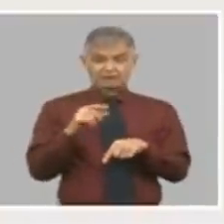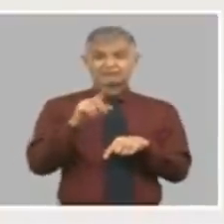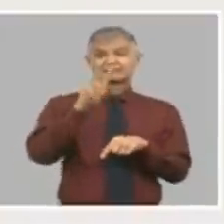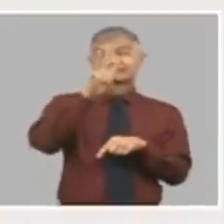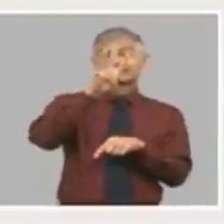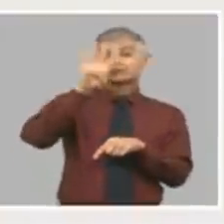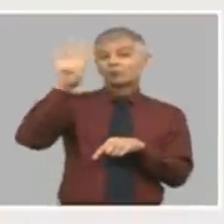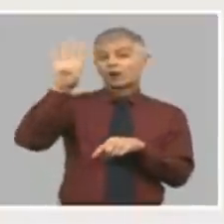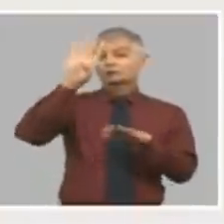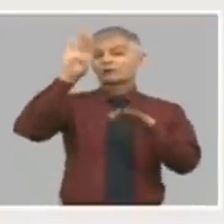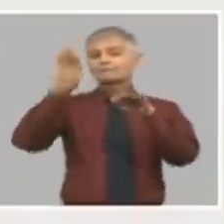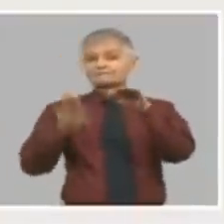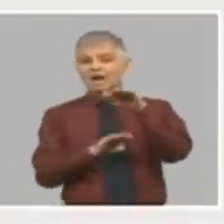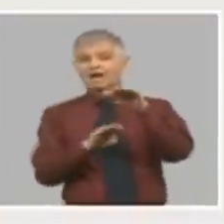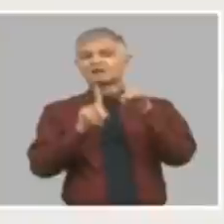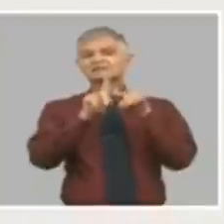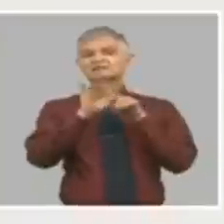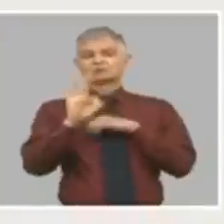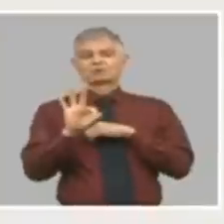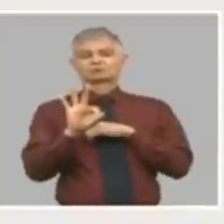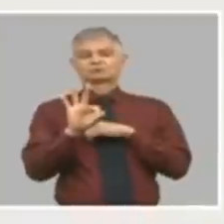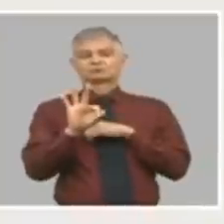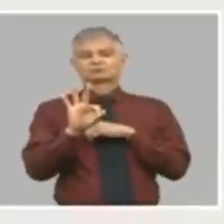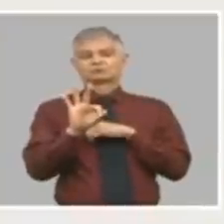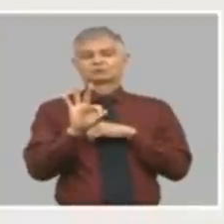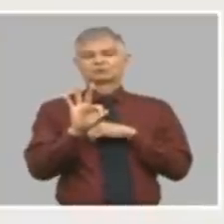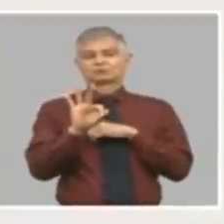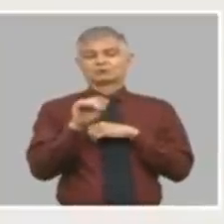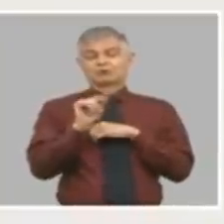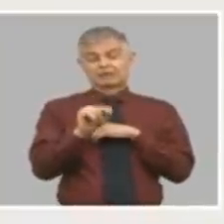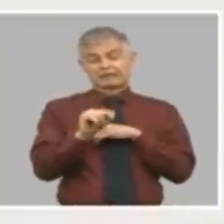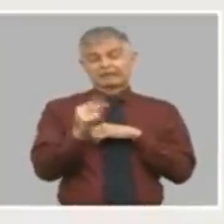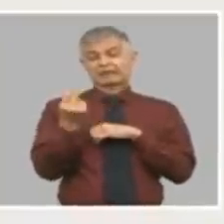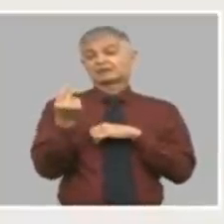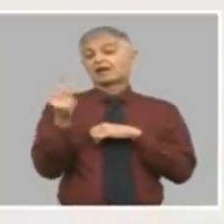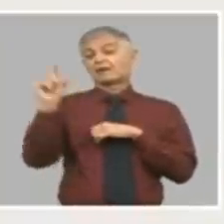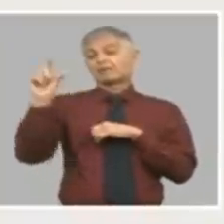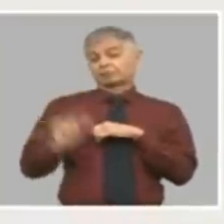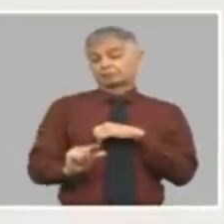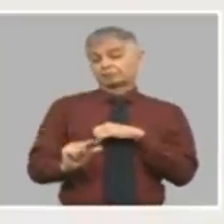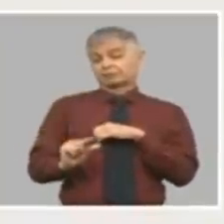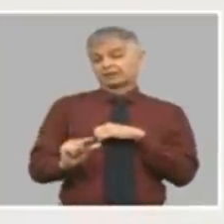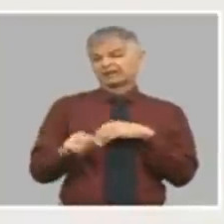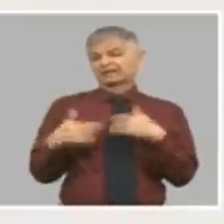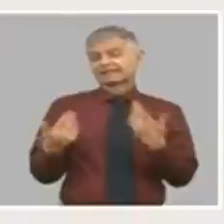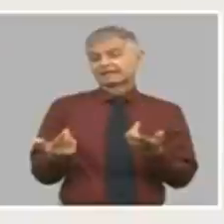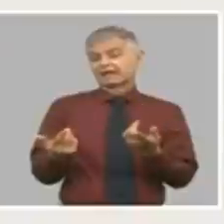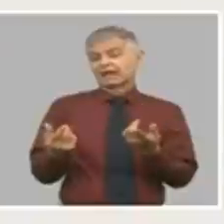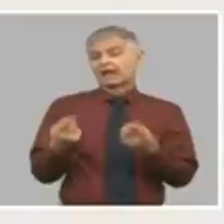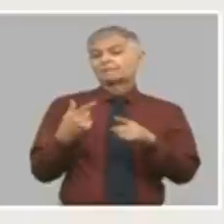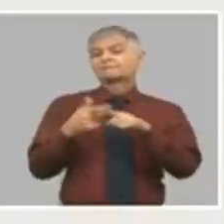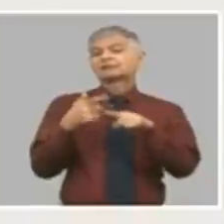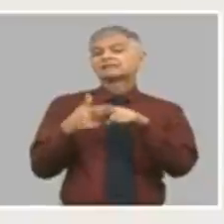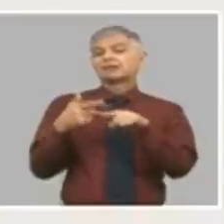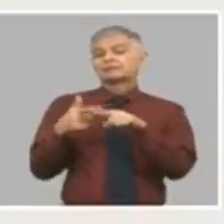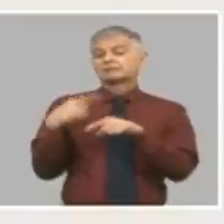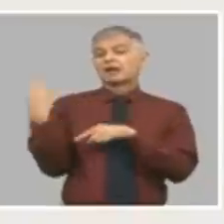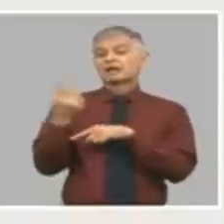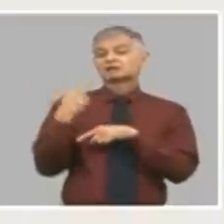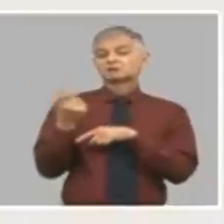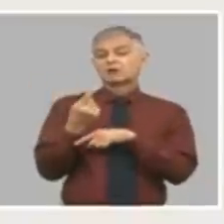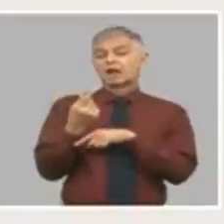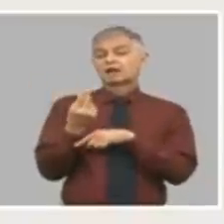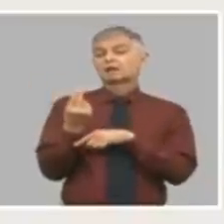dieciocho es decir las devaluaciones tienden a abaratar las materias primas nacionales contra las